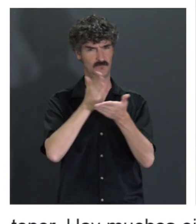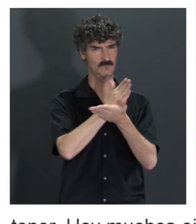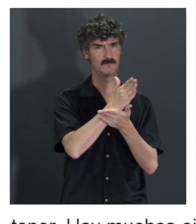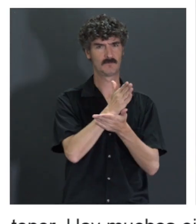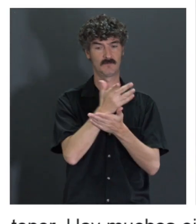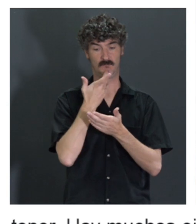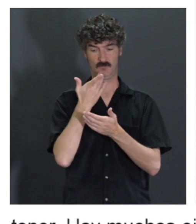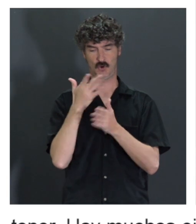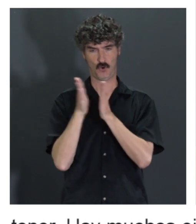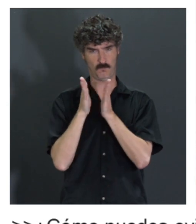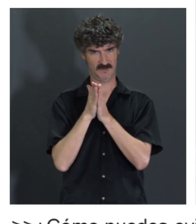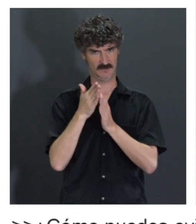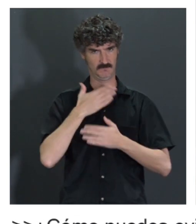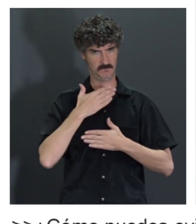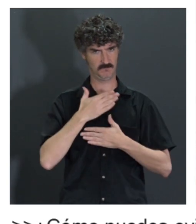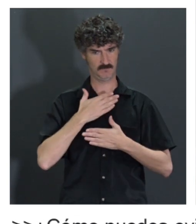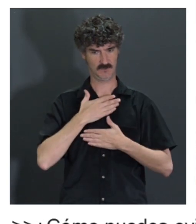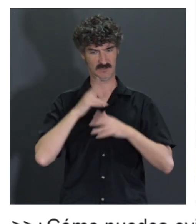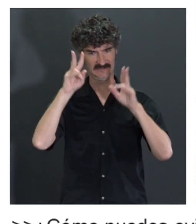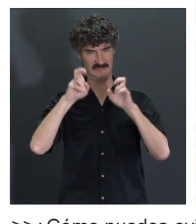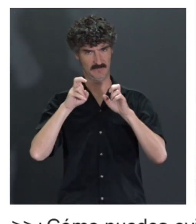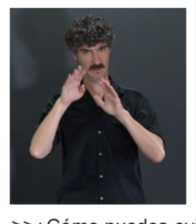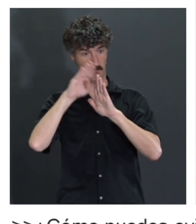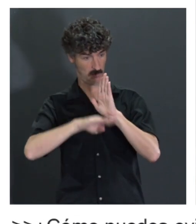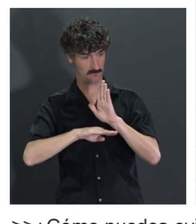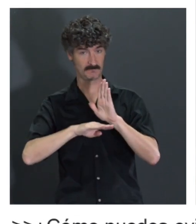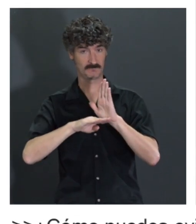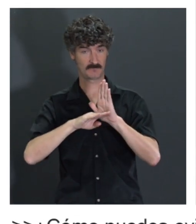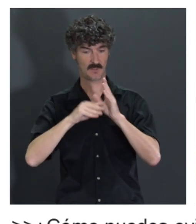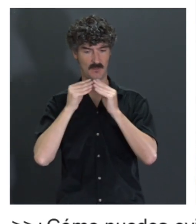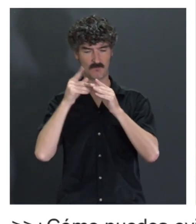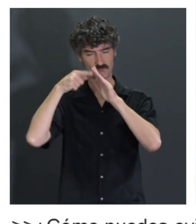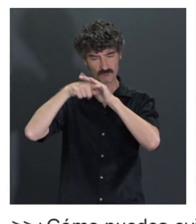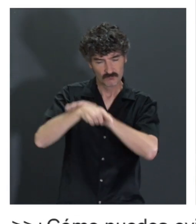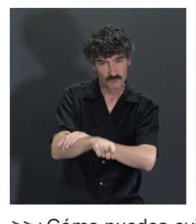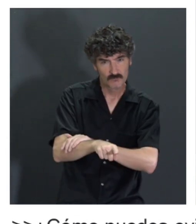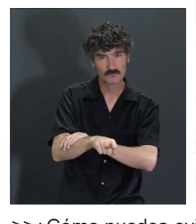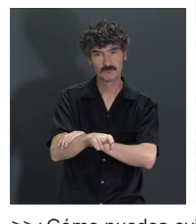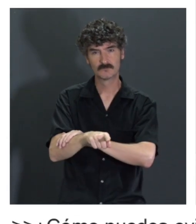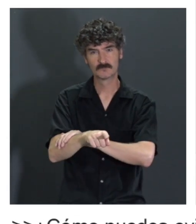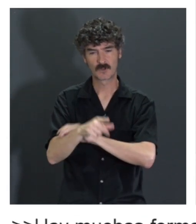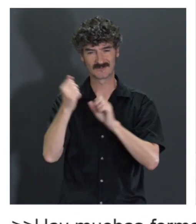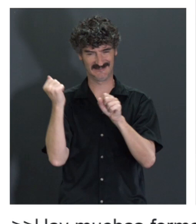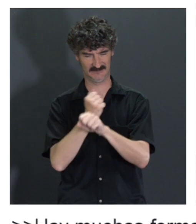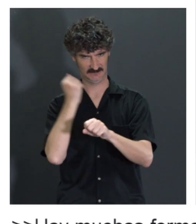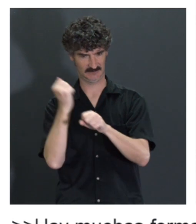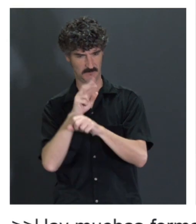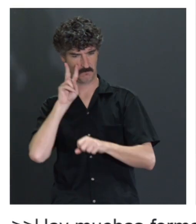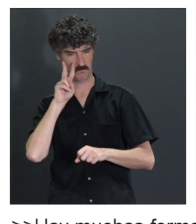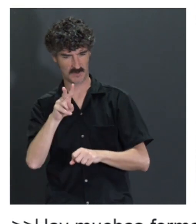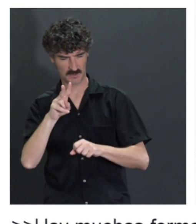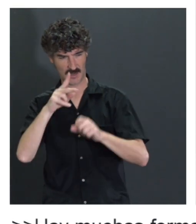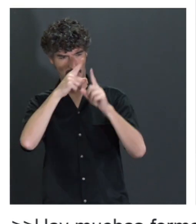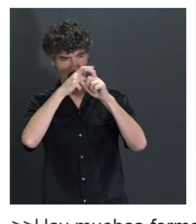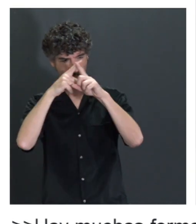Hay colegas míos, ¿vale? Que se dedican mucho a la programación y entonces lo que hacen es bucear, o se arremangan, intentan mirar dentro de los